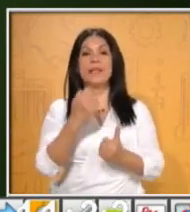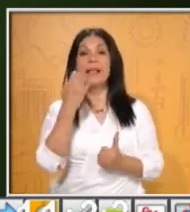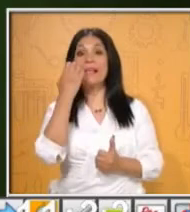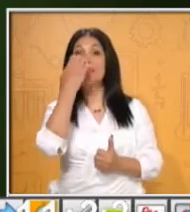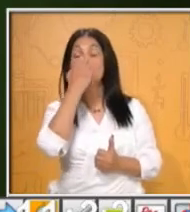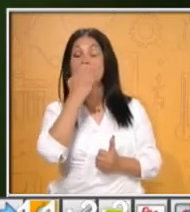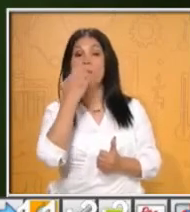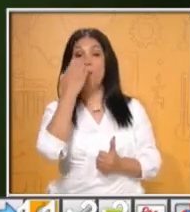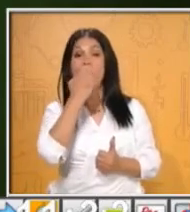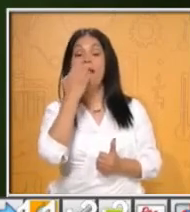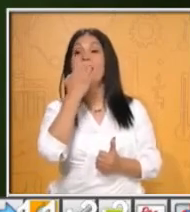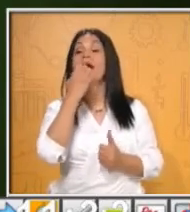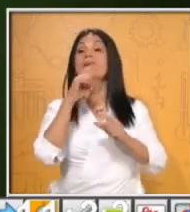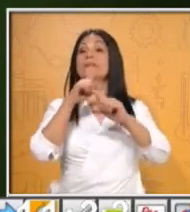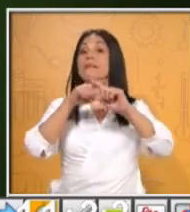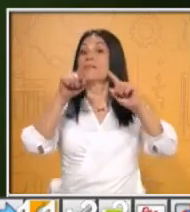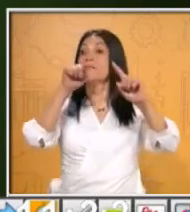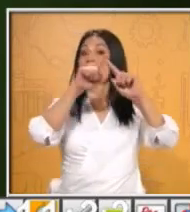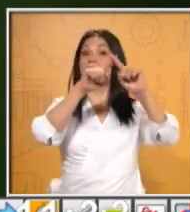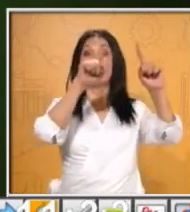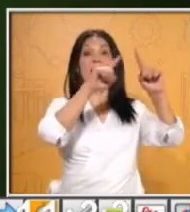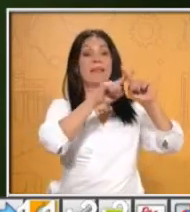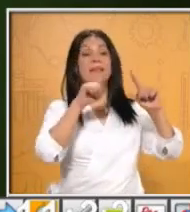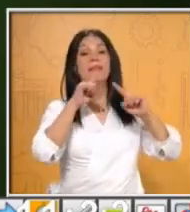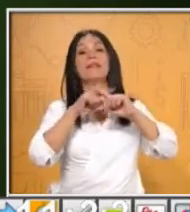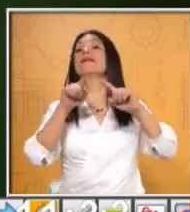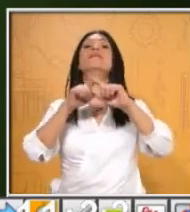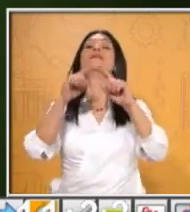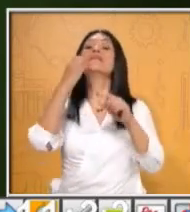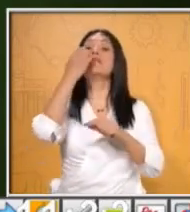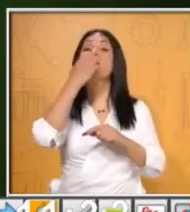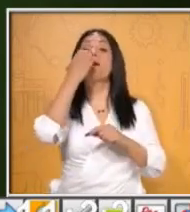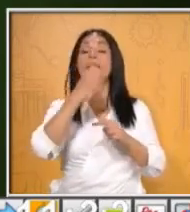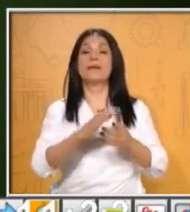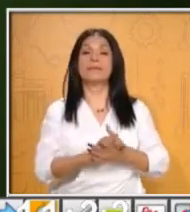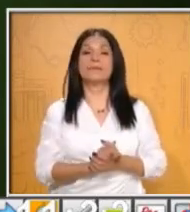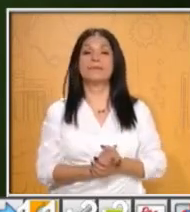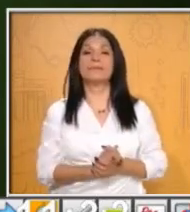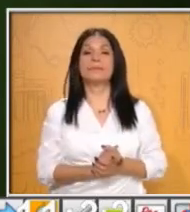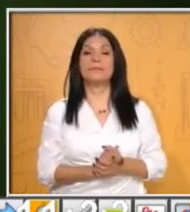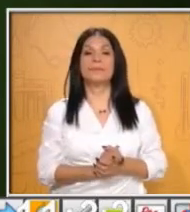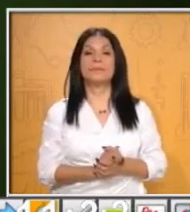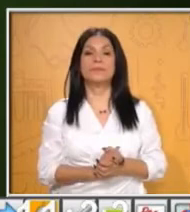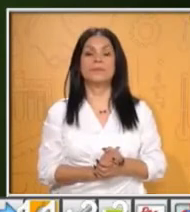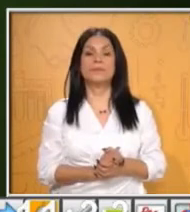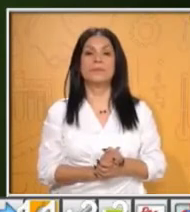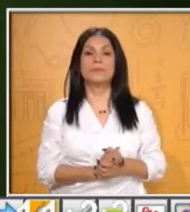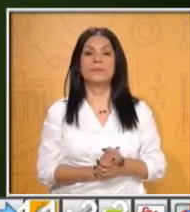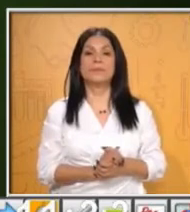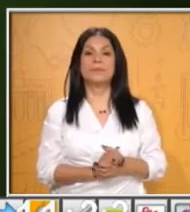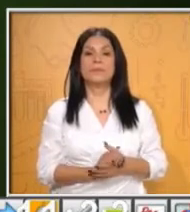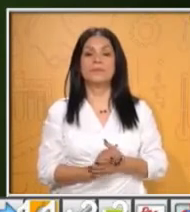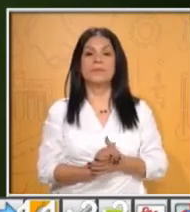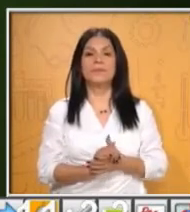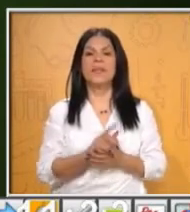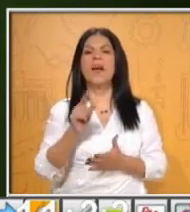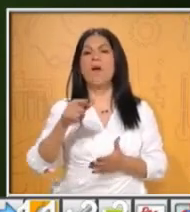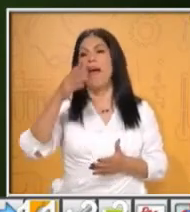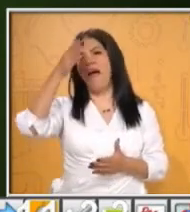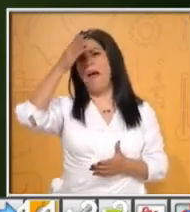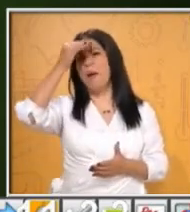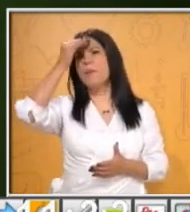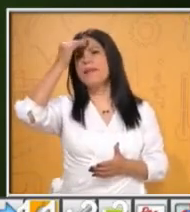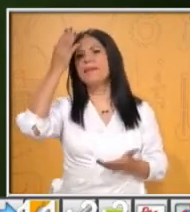García, al alumno Santiago Hernández Moreno, de cuarto grado. ¿Cuáles son los aprendizajes esperados para el día de hoy?